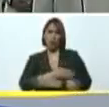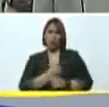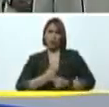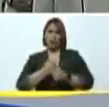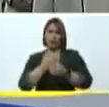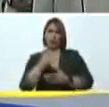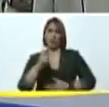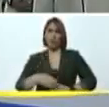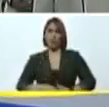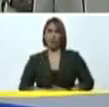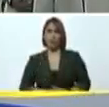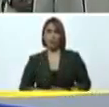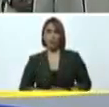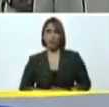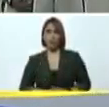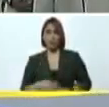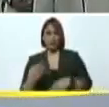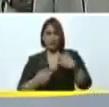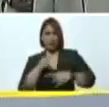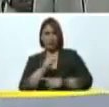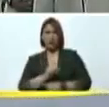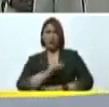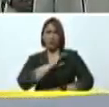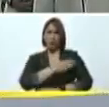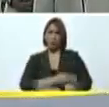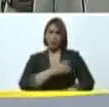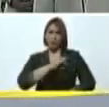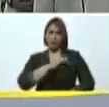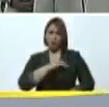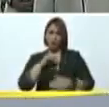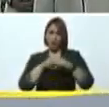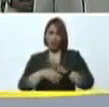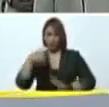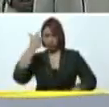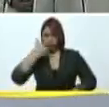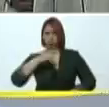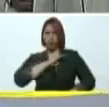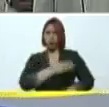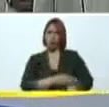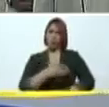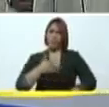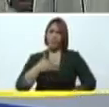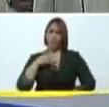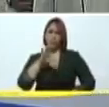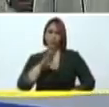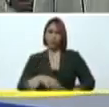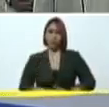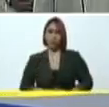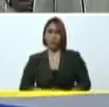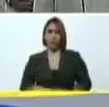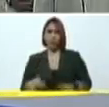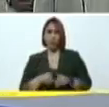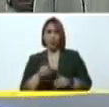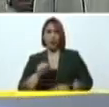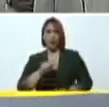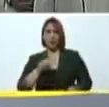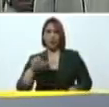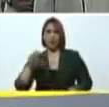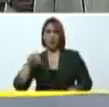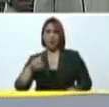hace falta una izquierda valiente de coraje patriótica como Salvador Allende